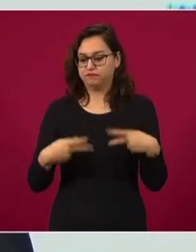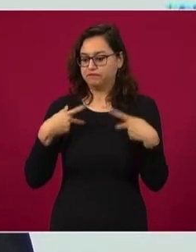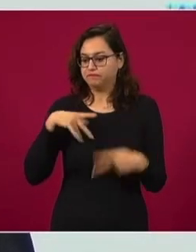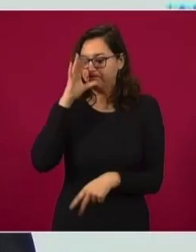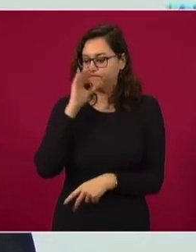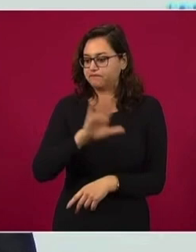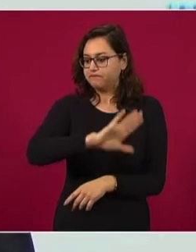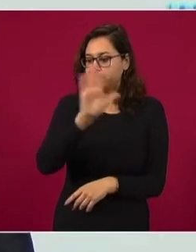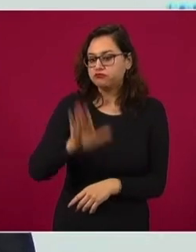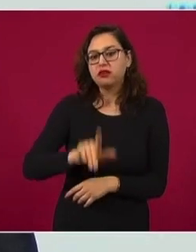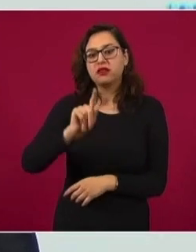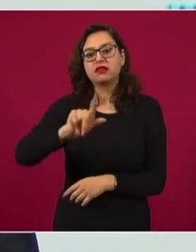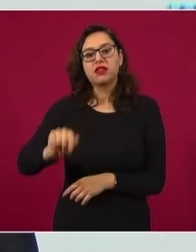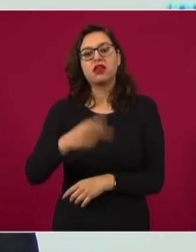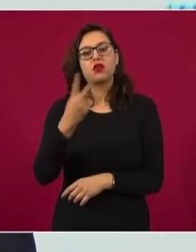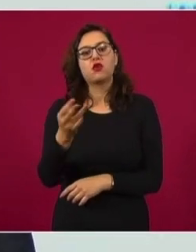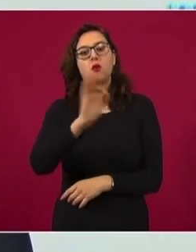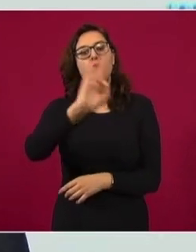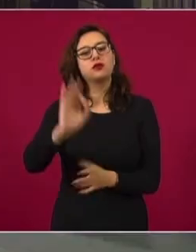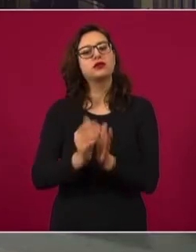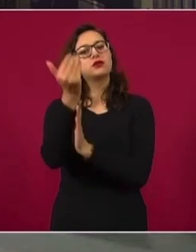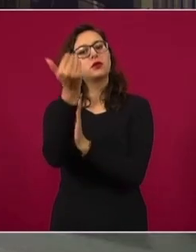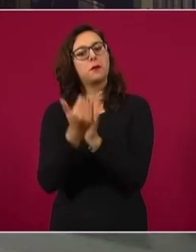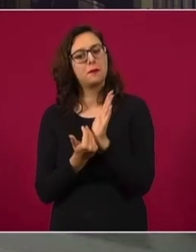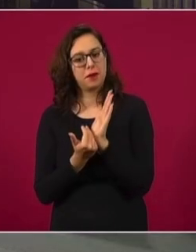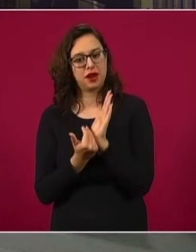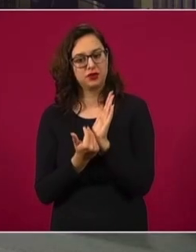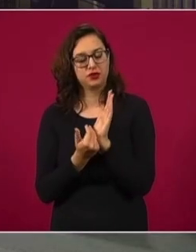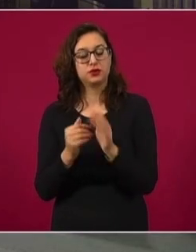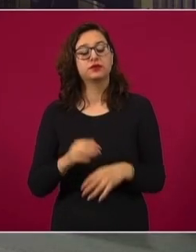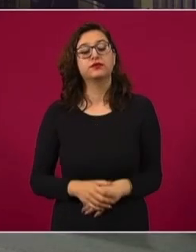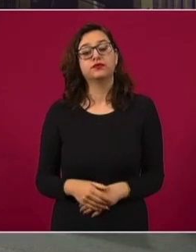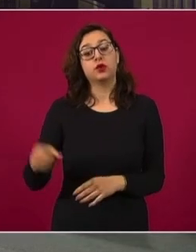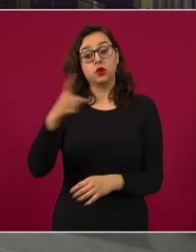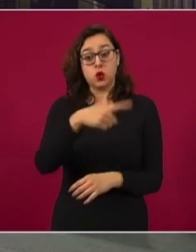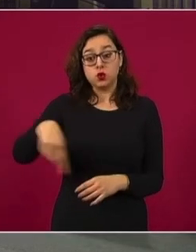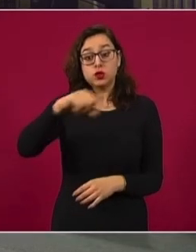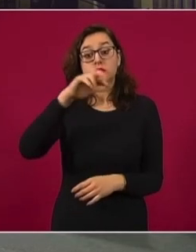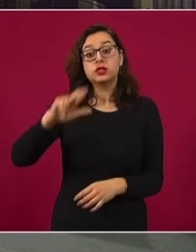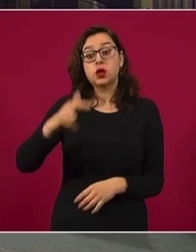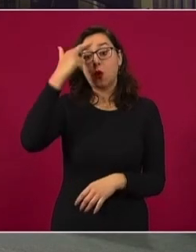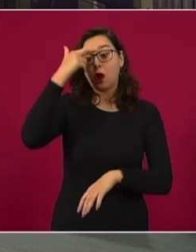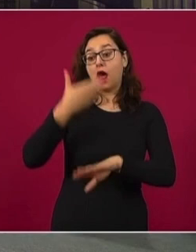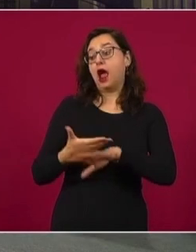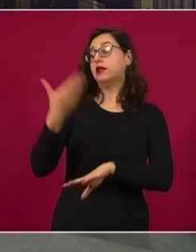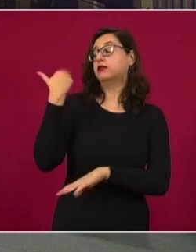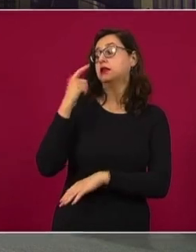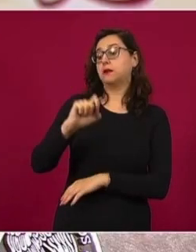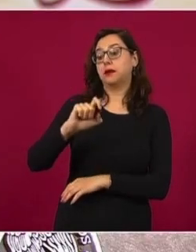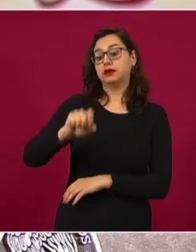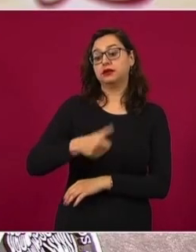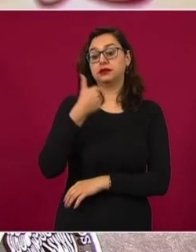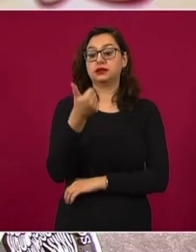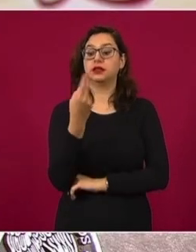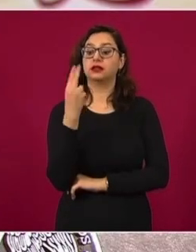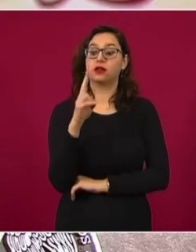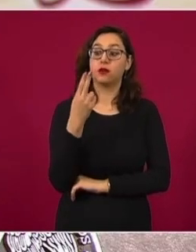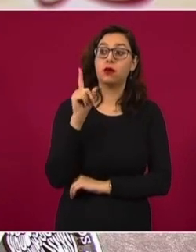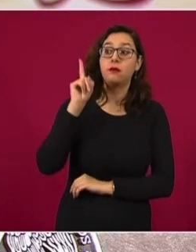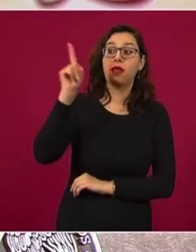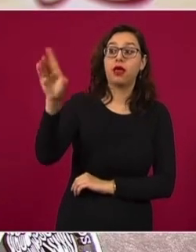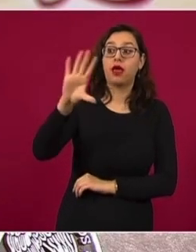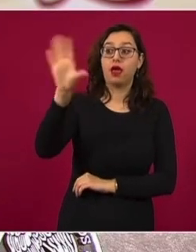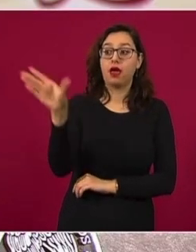mortalidad. Y recordarán que desde que apareció la variante Ómicron el 26 de noviembre en Sudáfrica,